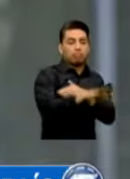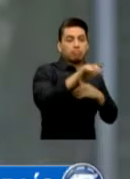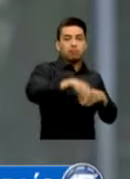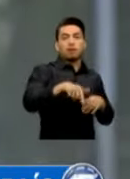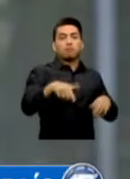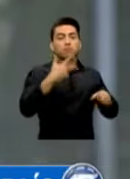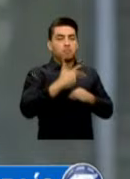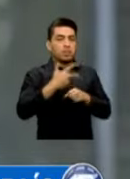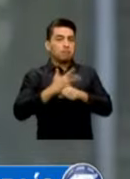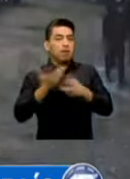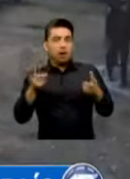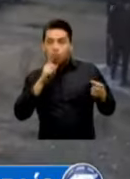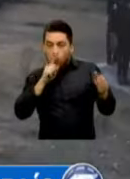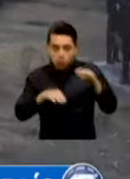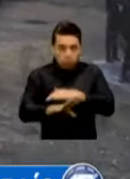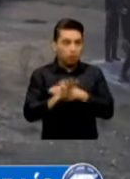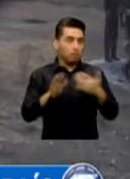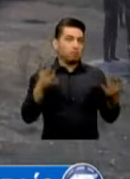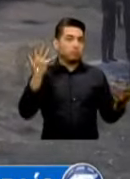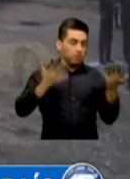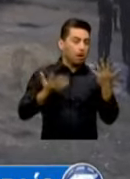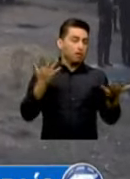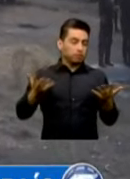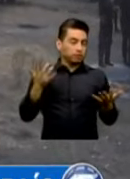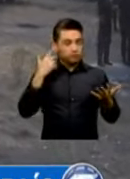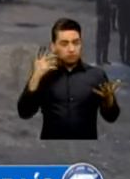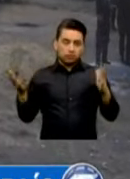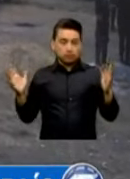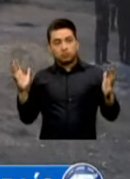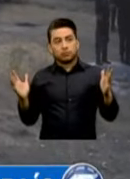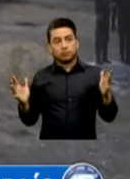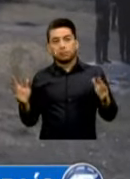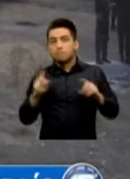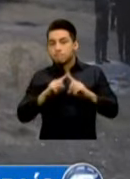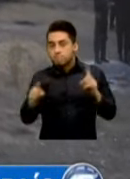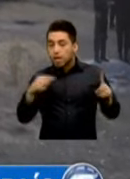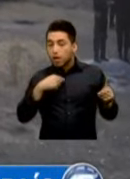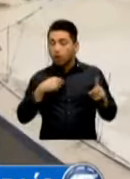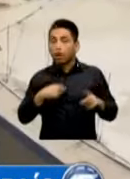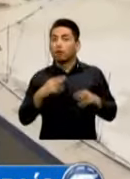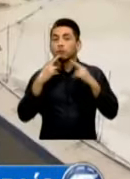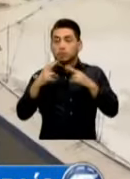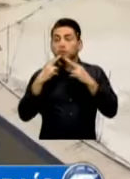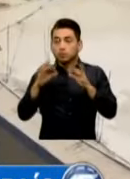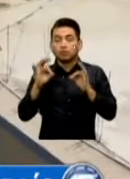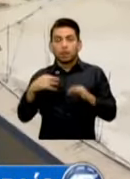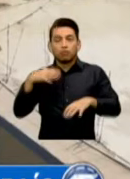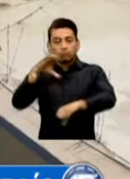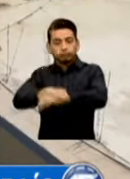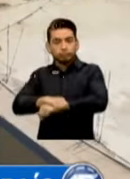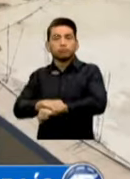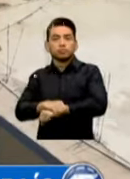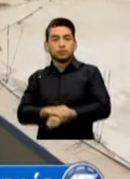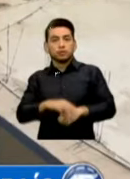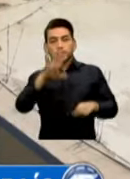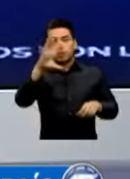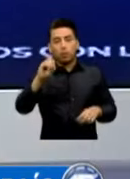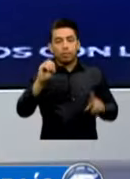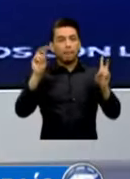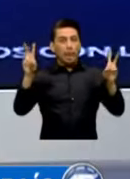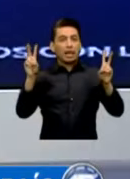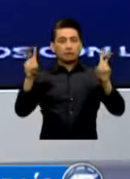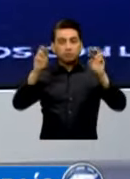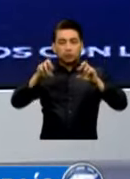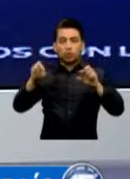Y También Estén Acá Pero Afortunadamente Resultados Están A La Vista Más De 50 Pandilleros Salvadoreños Capturados